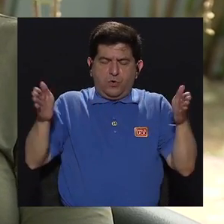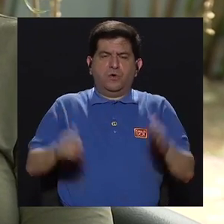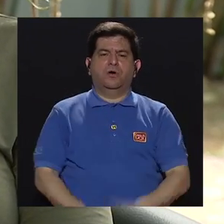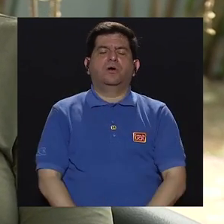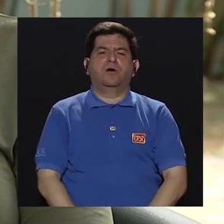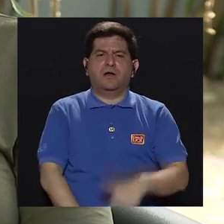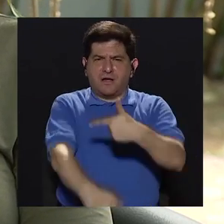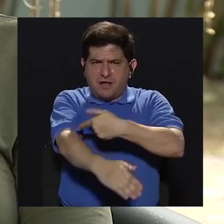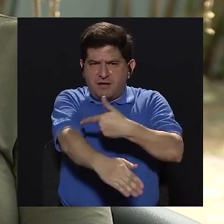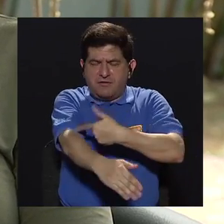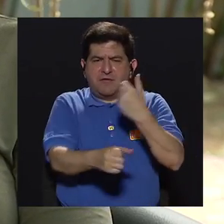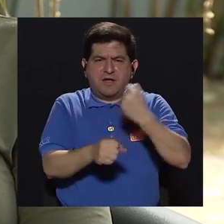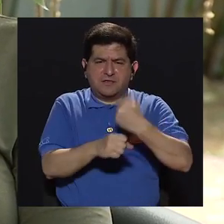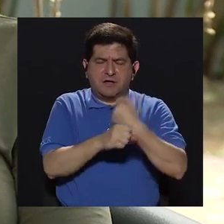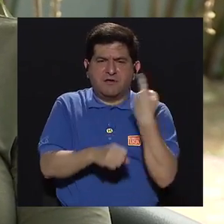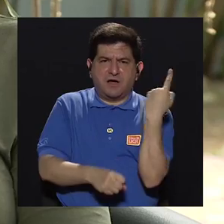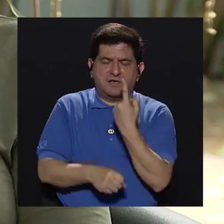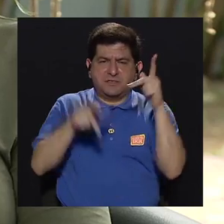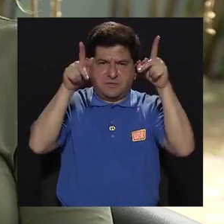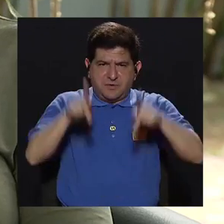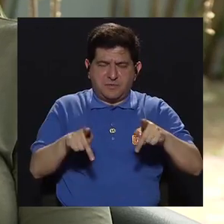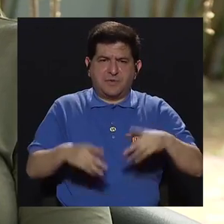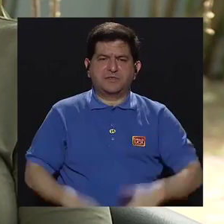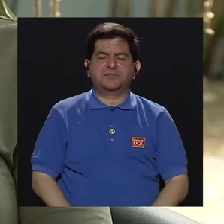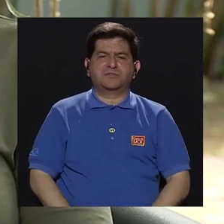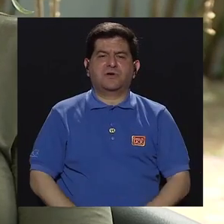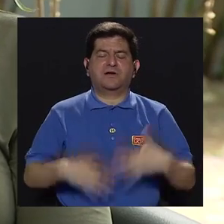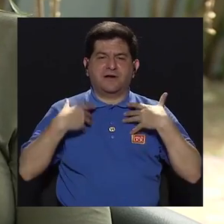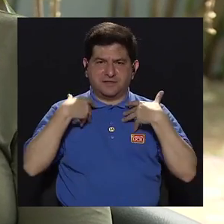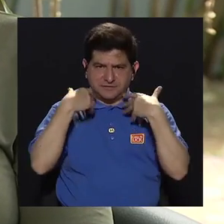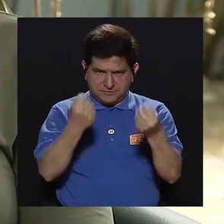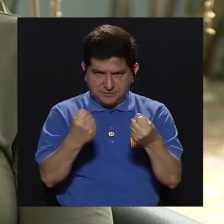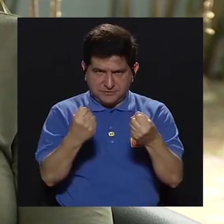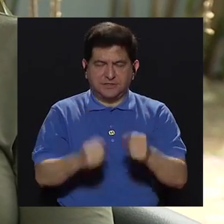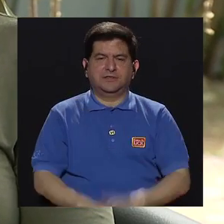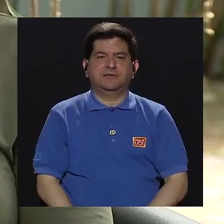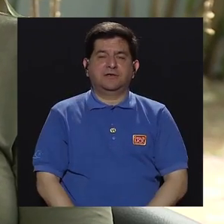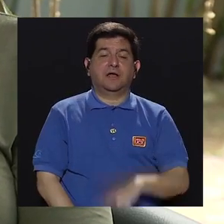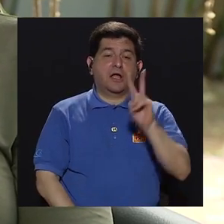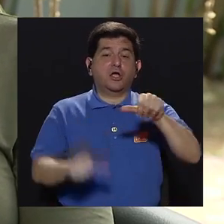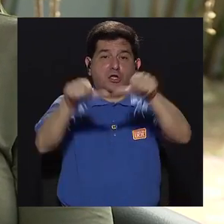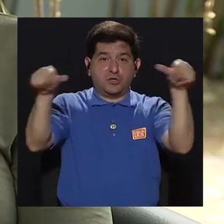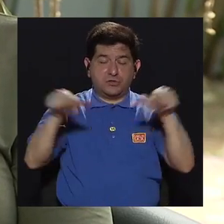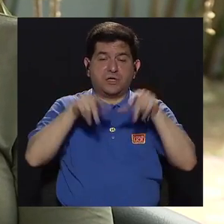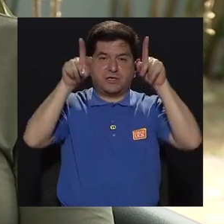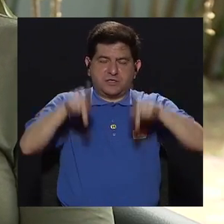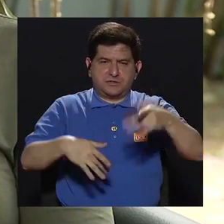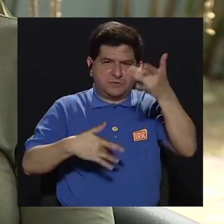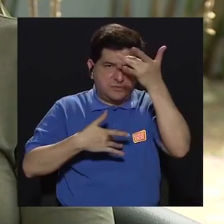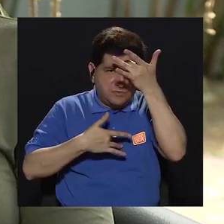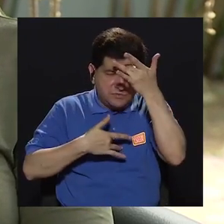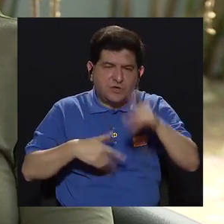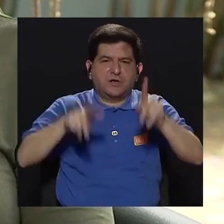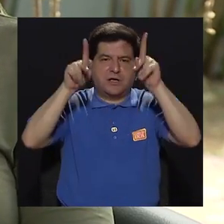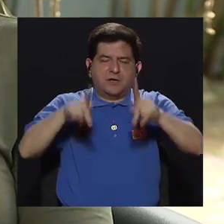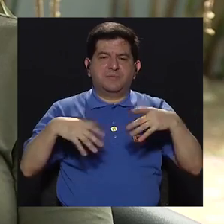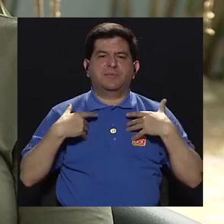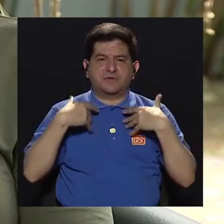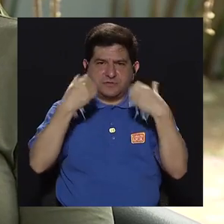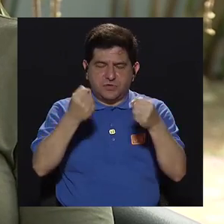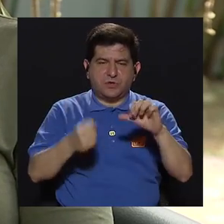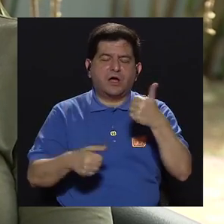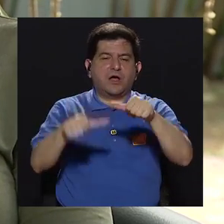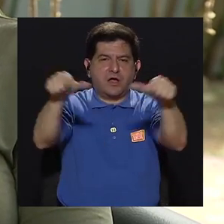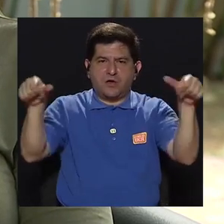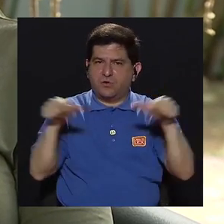enfermería siempre ha trabajado con la persona sana también, en estos dos ámbitos, la persona enferma y la persona sana y en